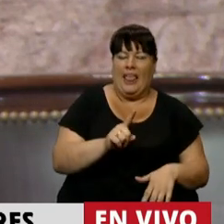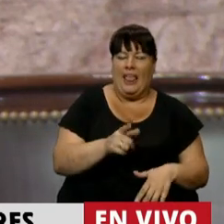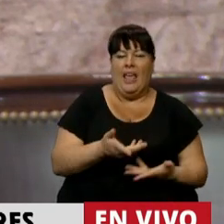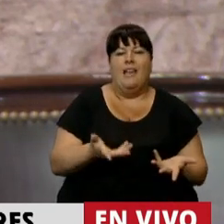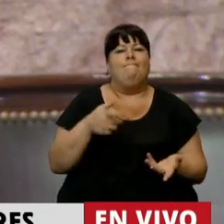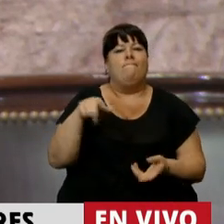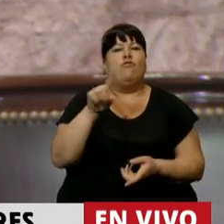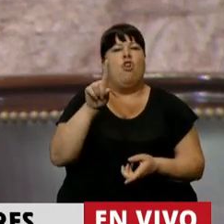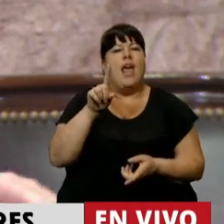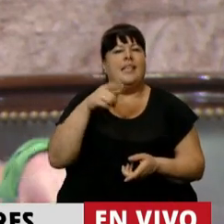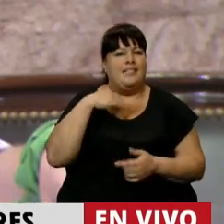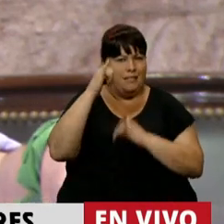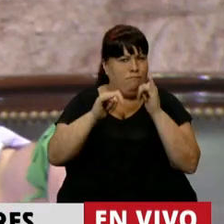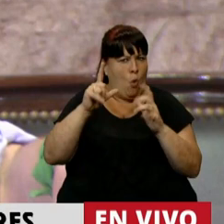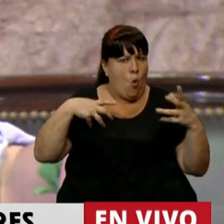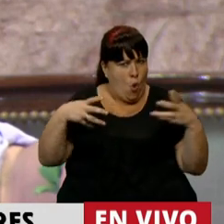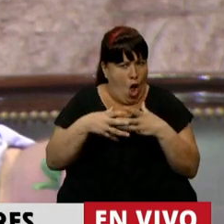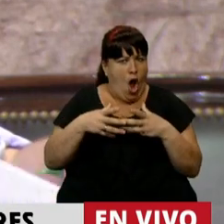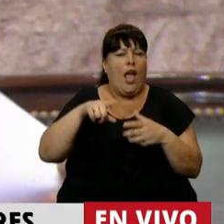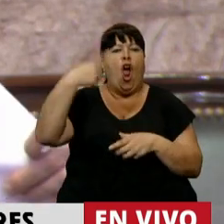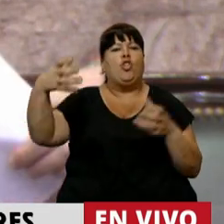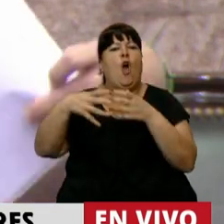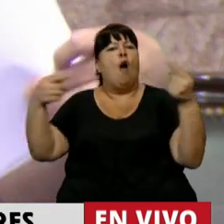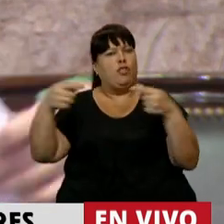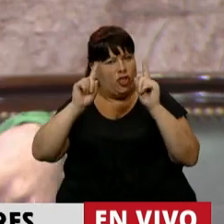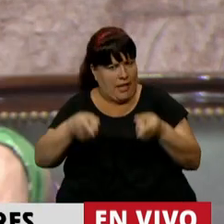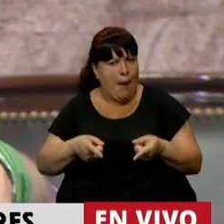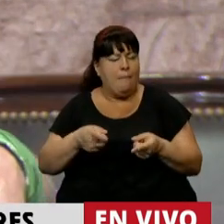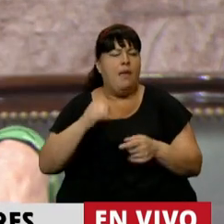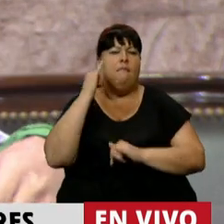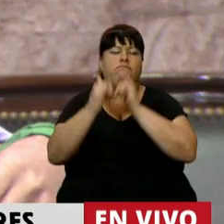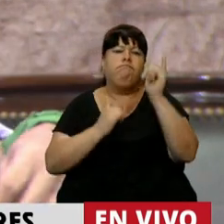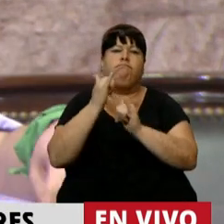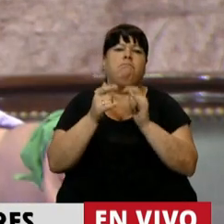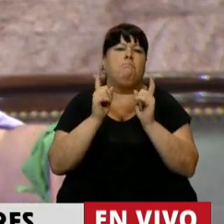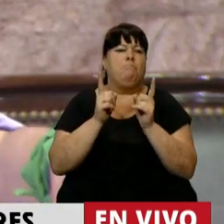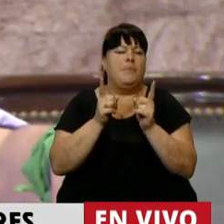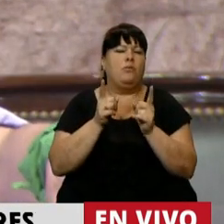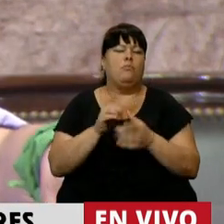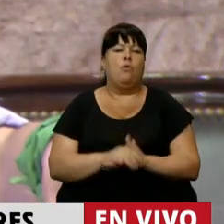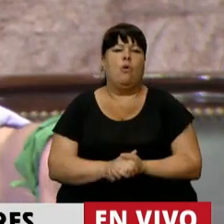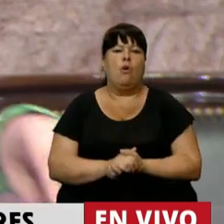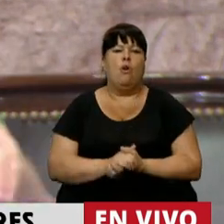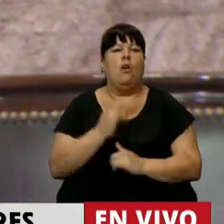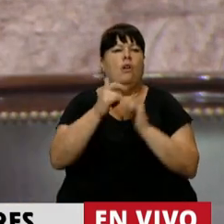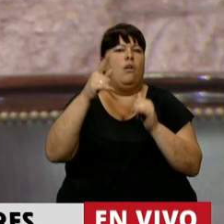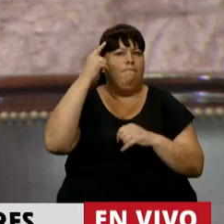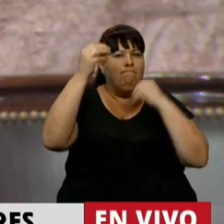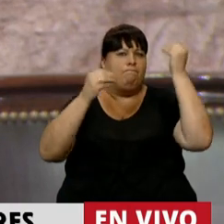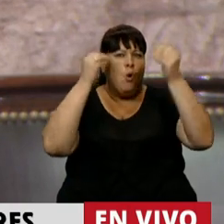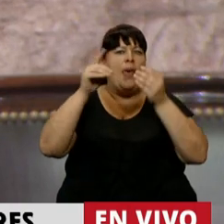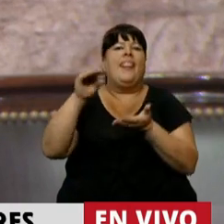Y esto no solamente lo hemos señalado desde nuestro bloque y otros de la oposición, sino que también lo han marcado y han señalado su